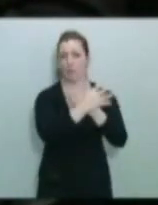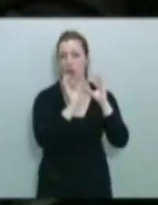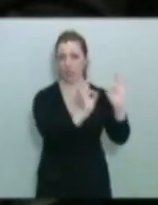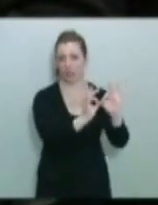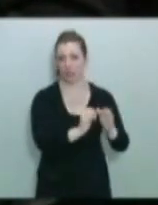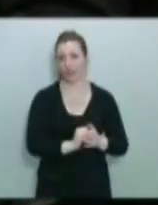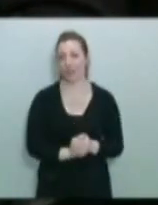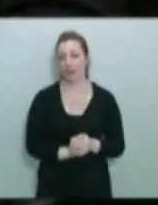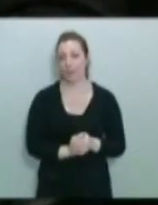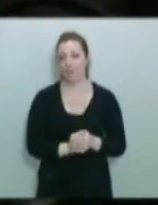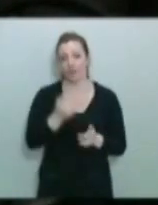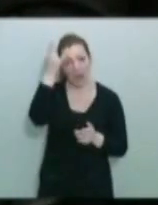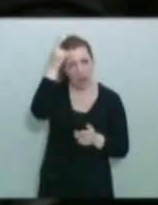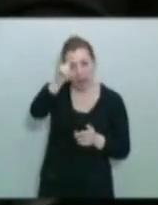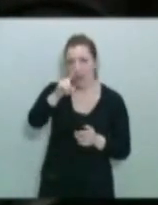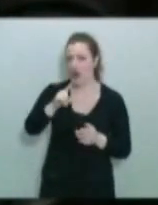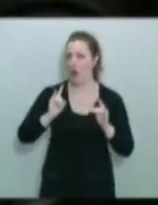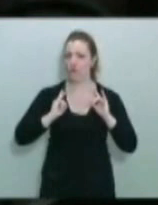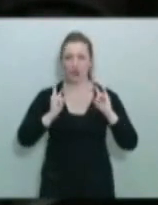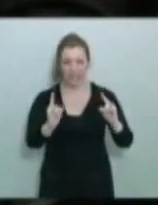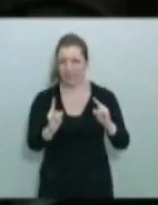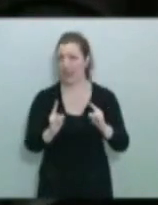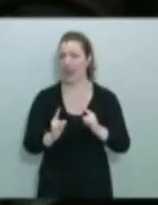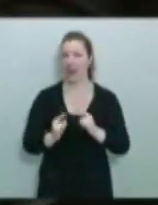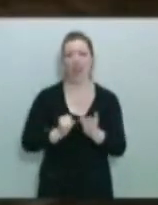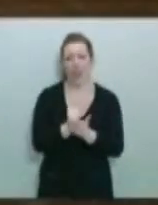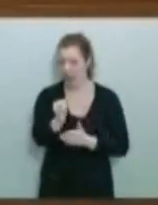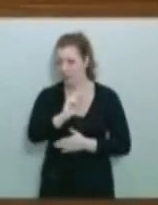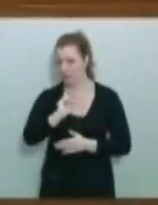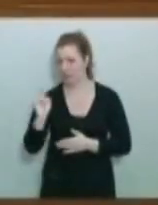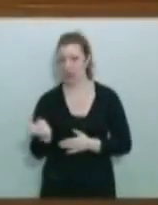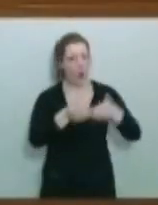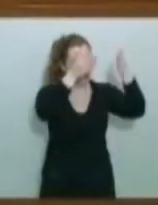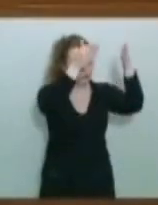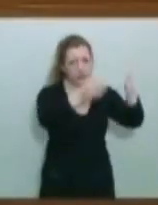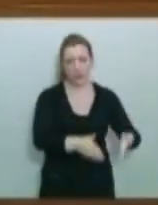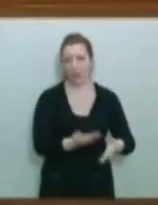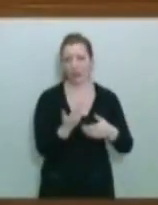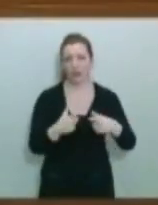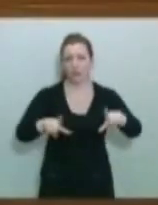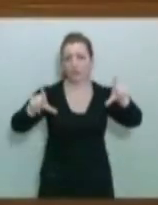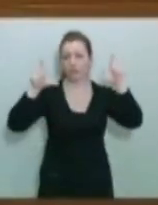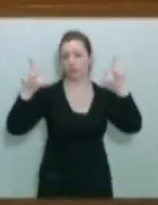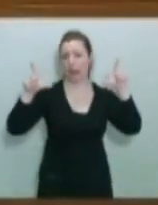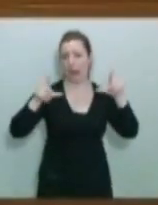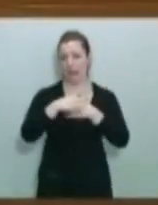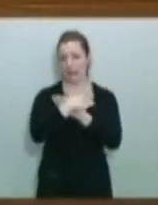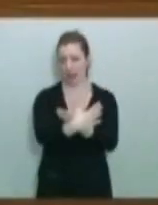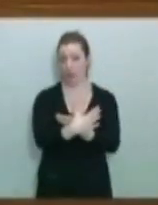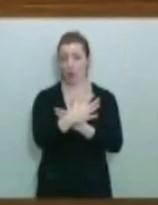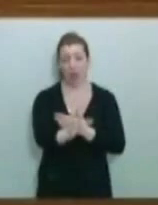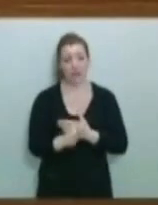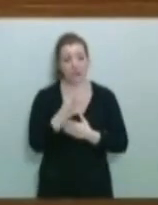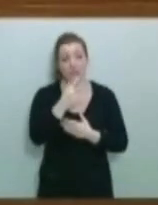ganadero, forestal, agrario. Usted es el campo y representa al campo. Y, además, le decía lo de la abuela